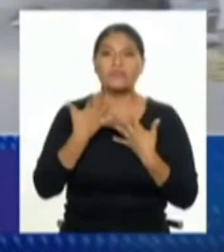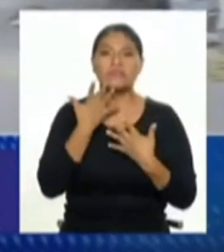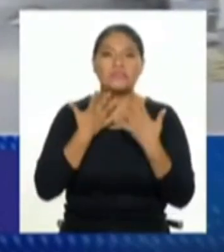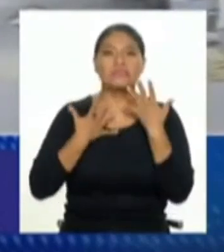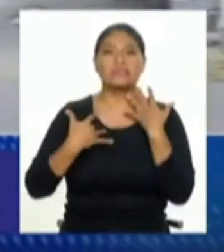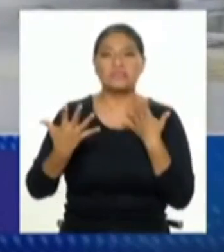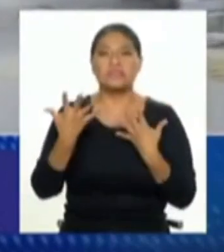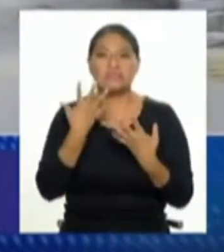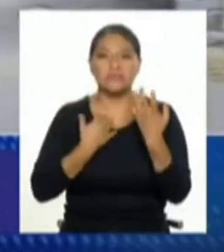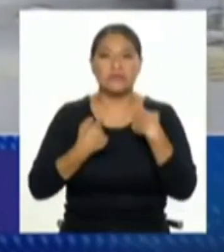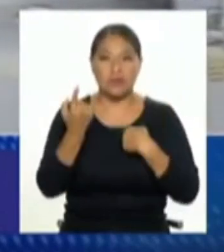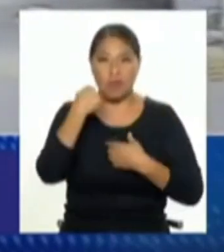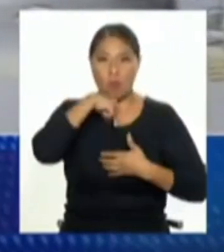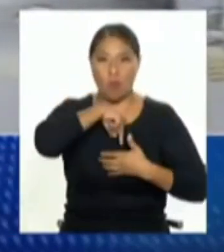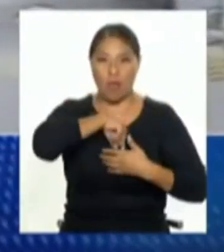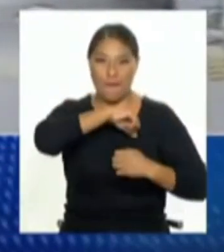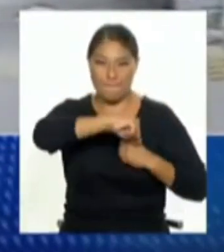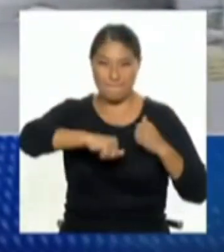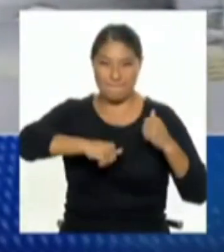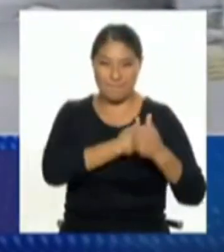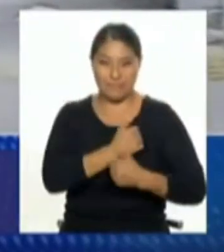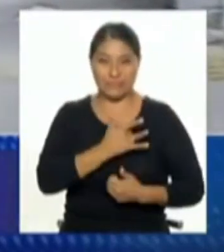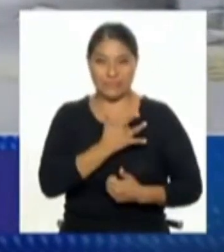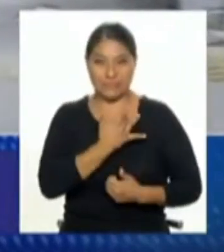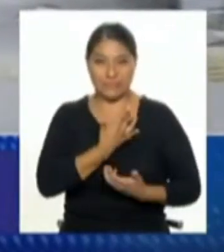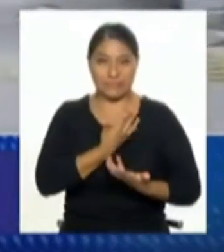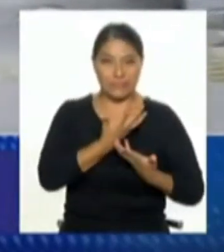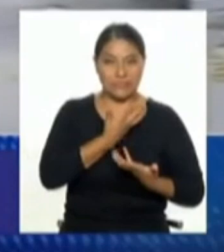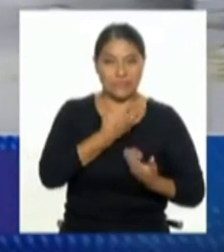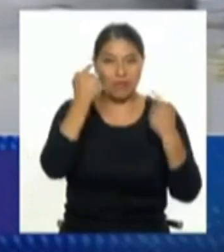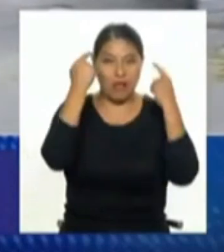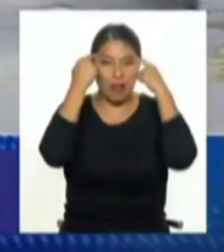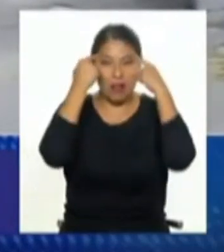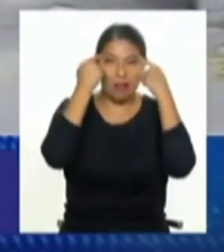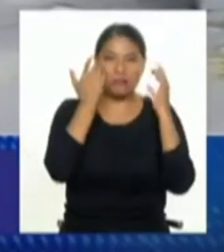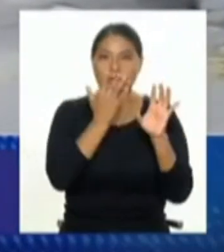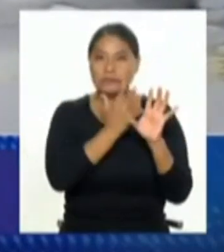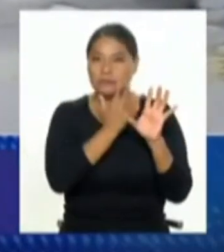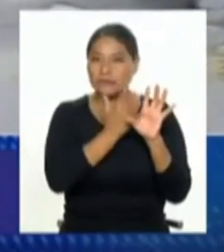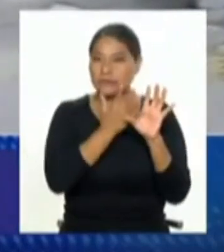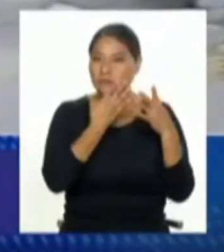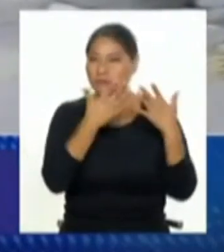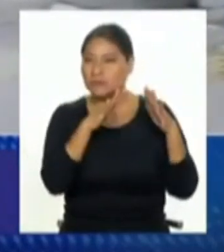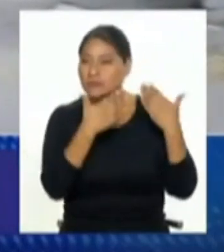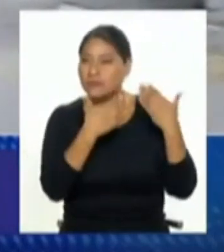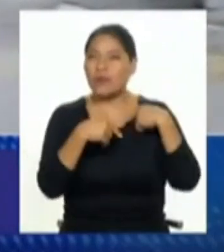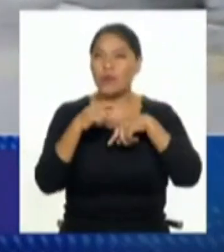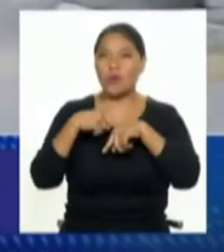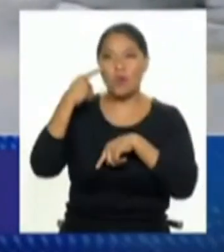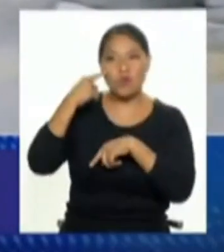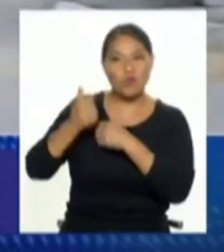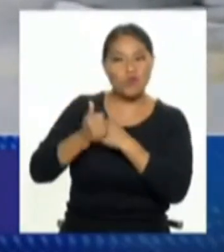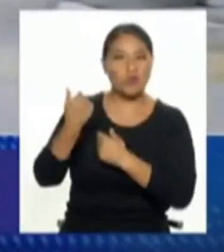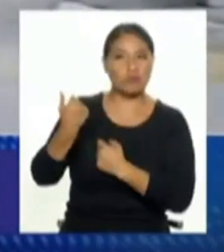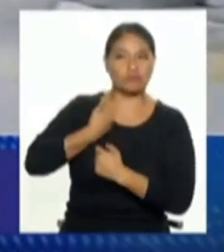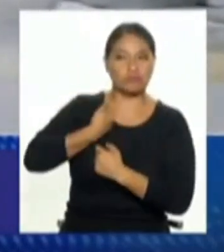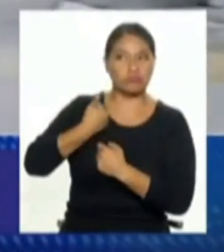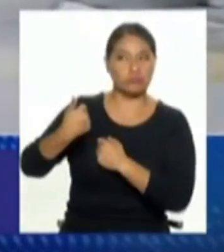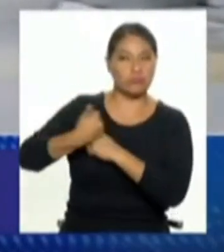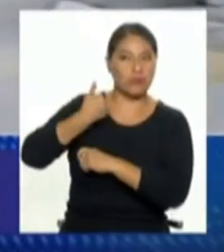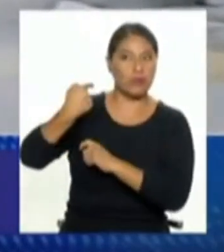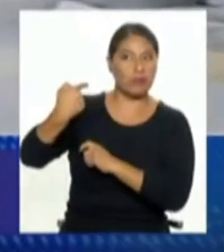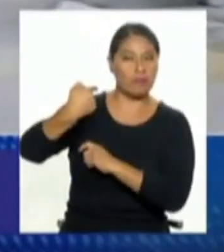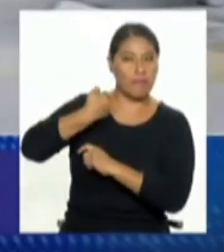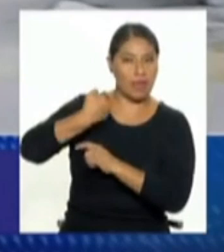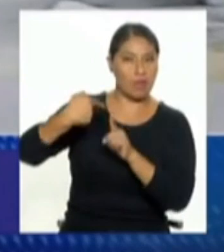tratados, tiene un problema de conductas psicopáticas, tiene una serie de situaciones de riesgo suicida, homicida, no